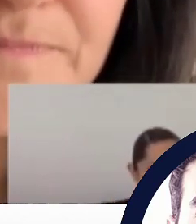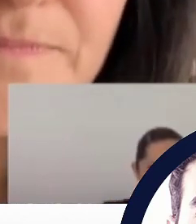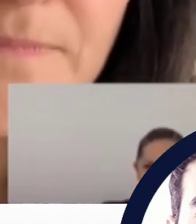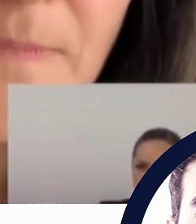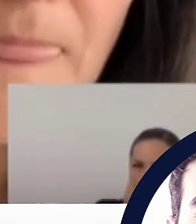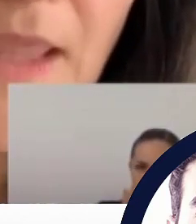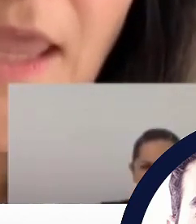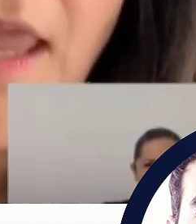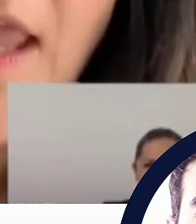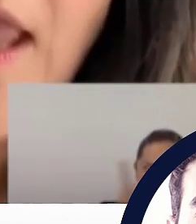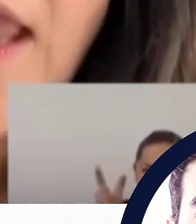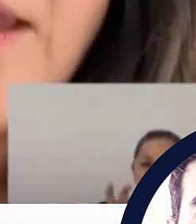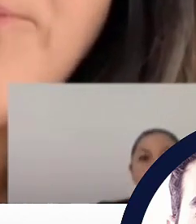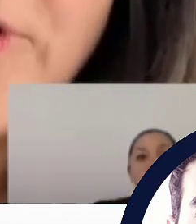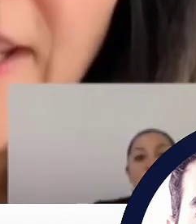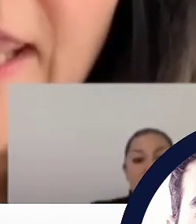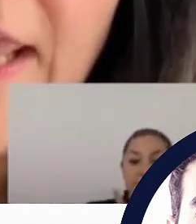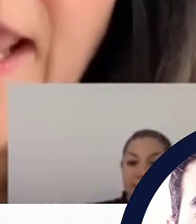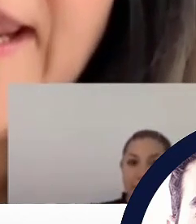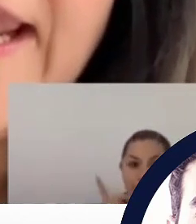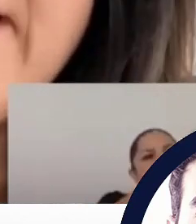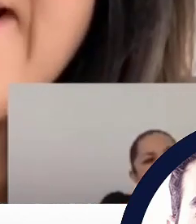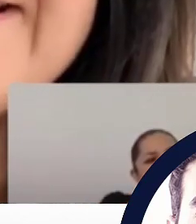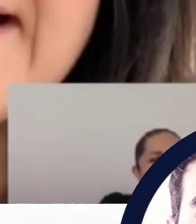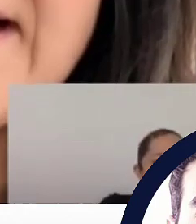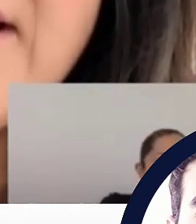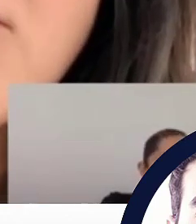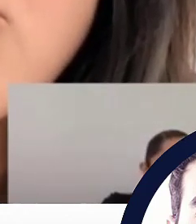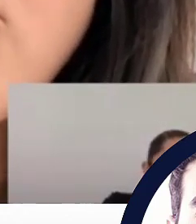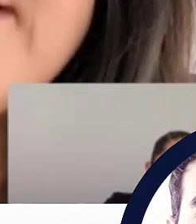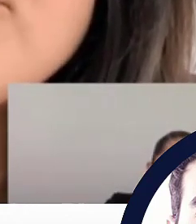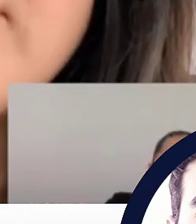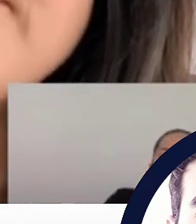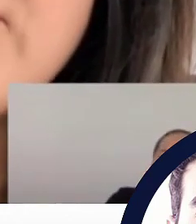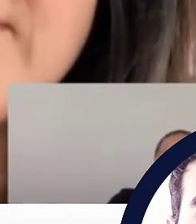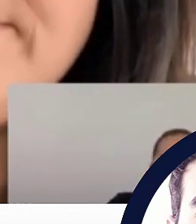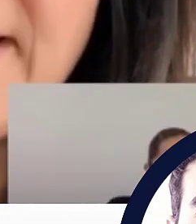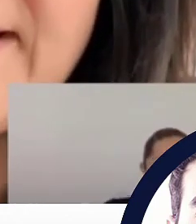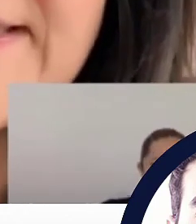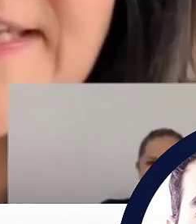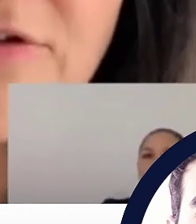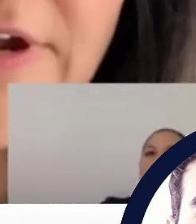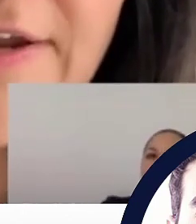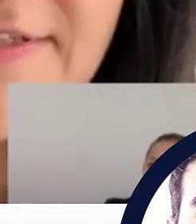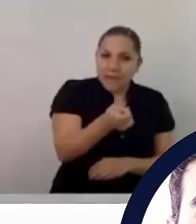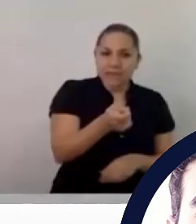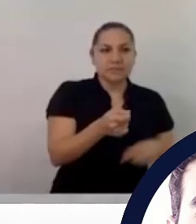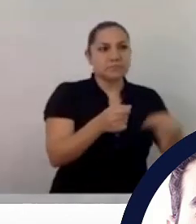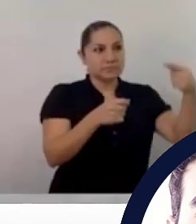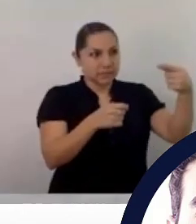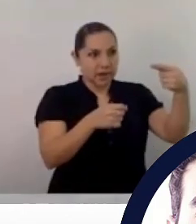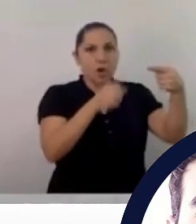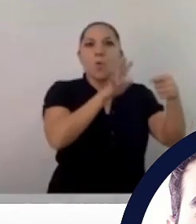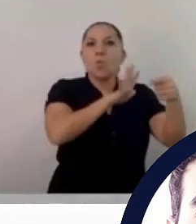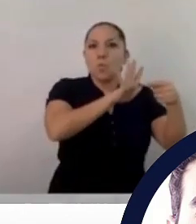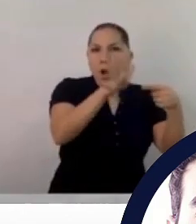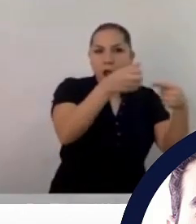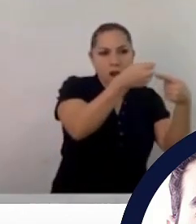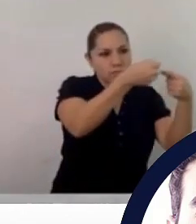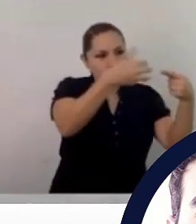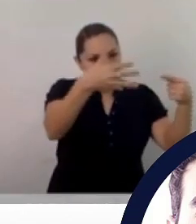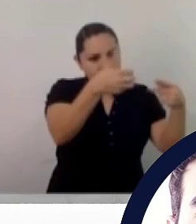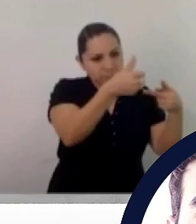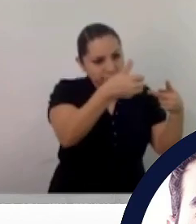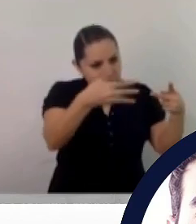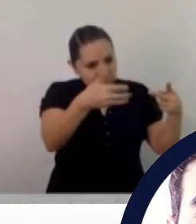No es el mejor, ni está dentro de los tres mejores. Pero yo creo que si se empieza a avanzar en estas cosas, van a ser punta de lanza en ciertas